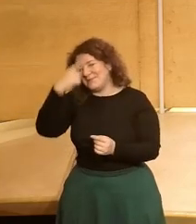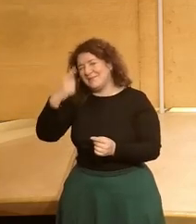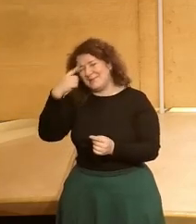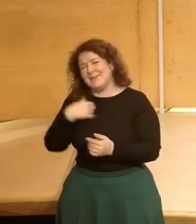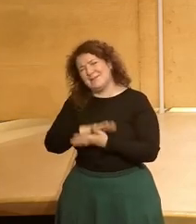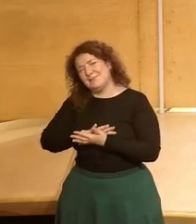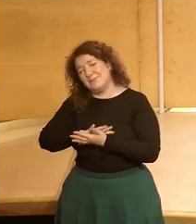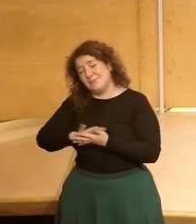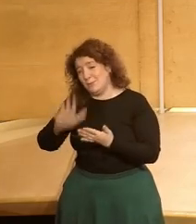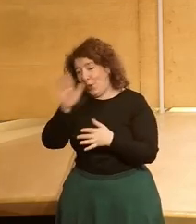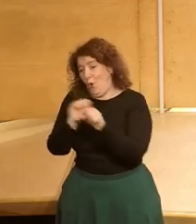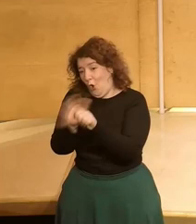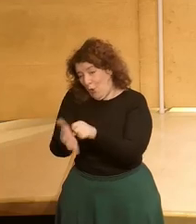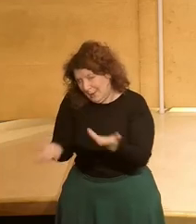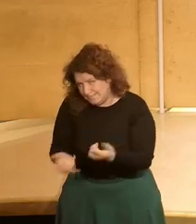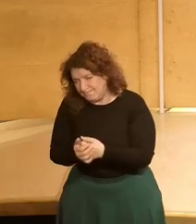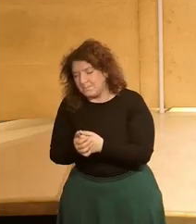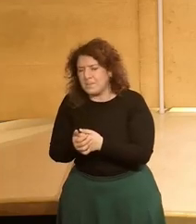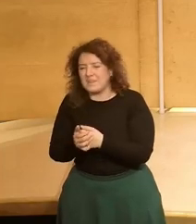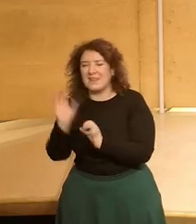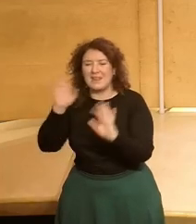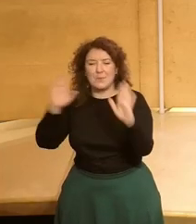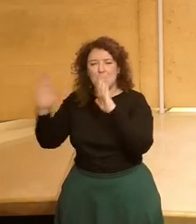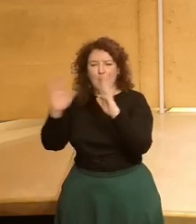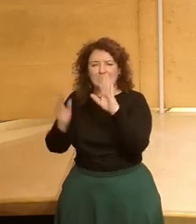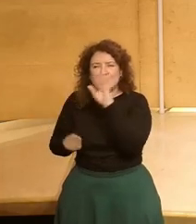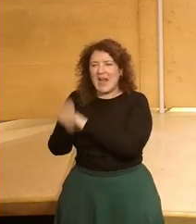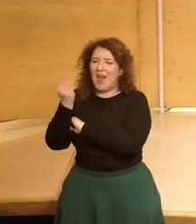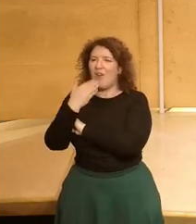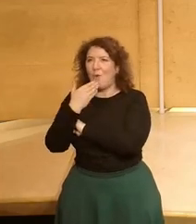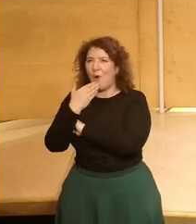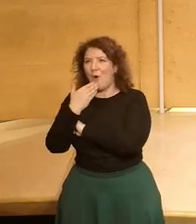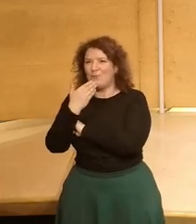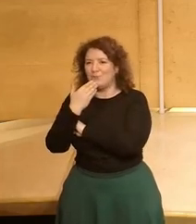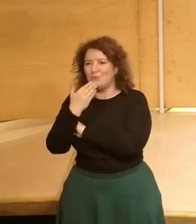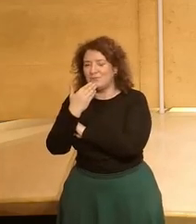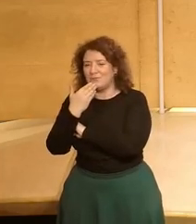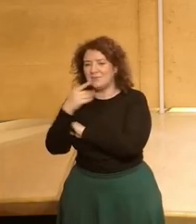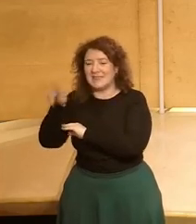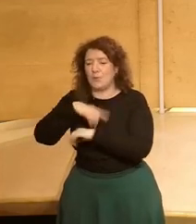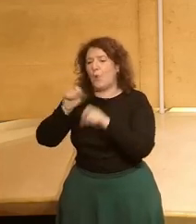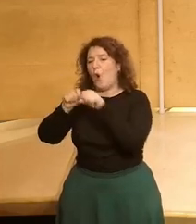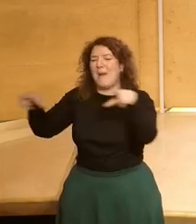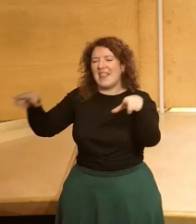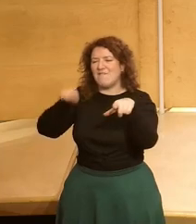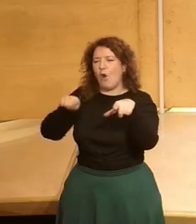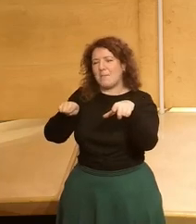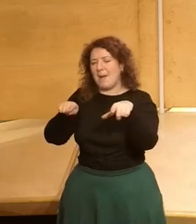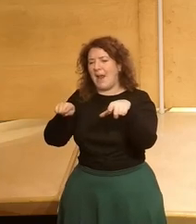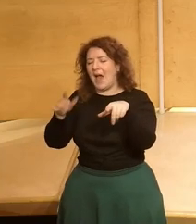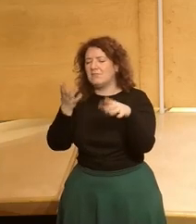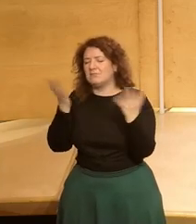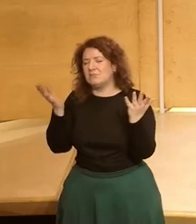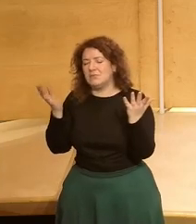años que no lo hacemos precisamente por la pandemia pero nació un poco como esto que decíais hoy para crear esa plataforma que